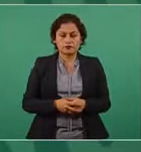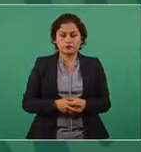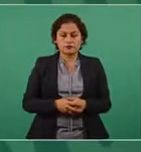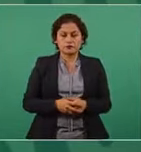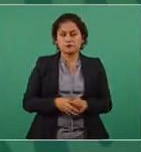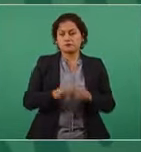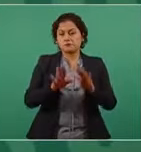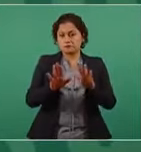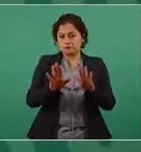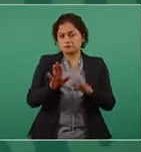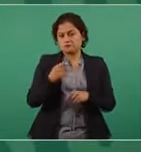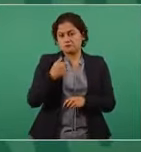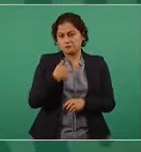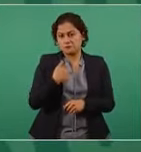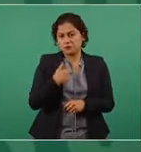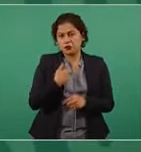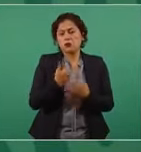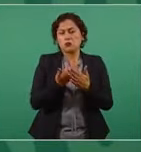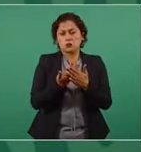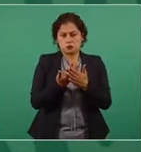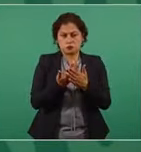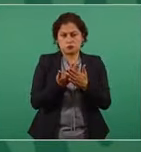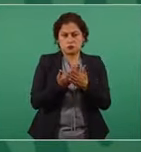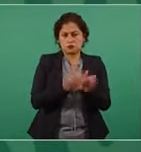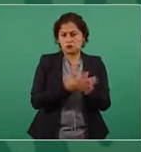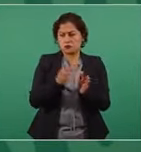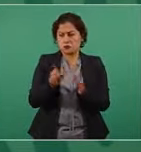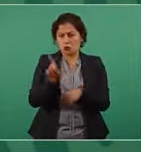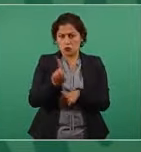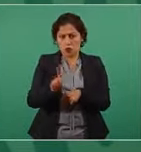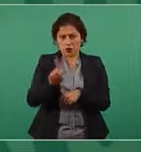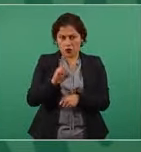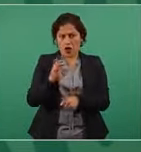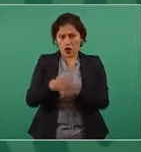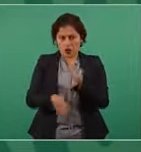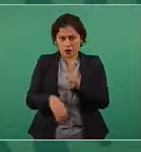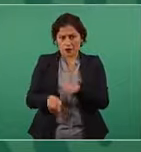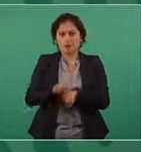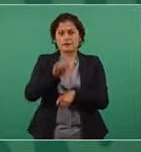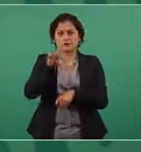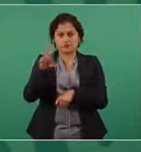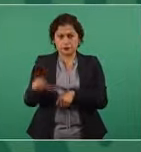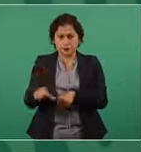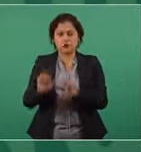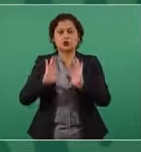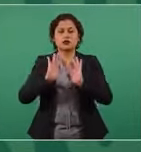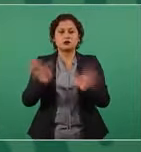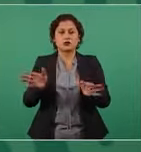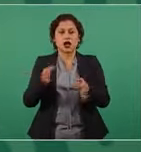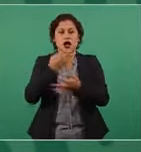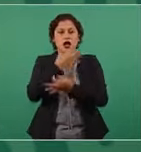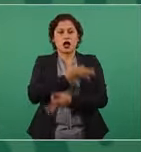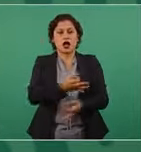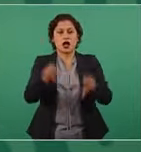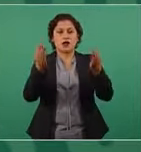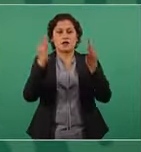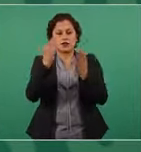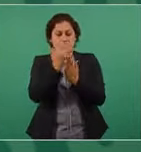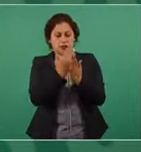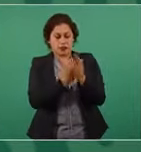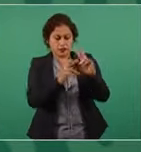pase el domingo y luego damos a conocer la agenda,